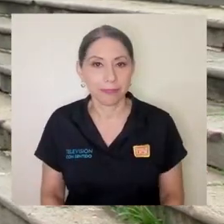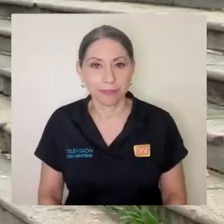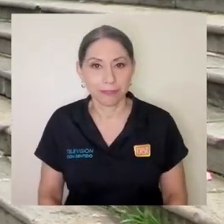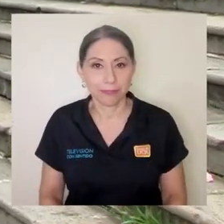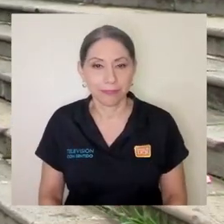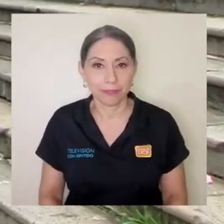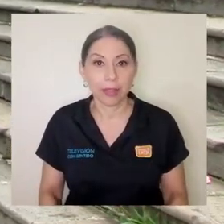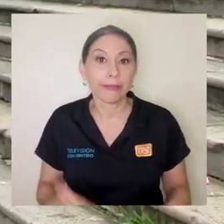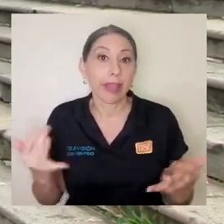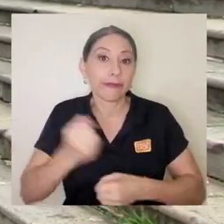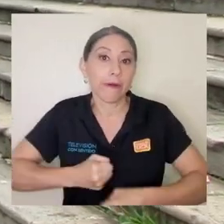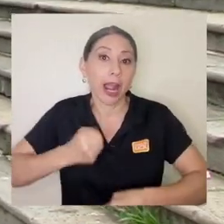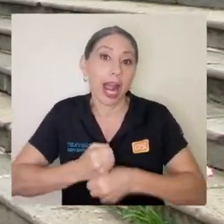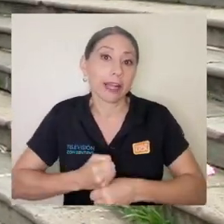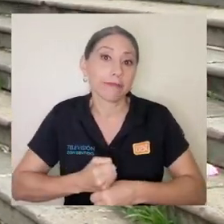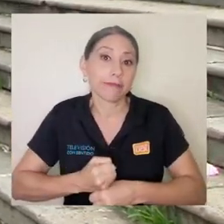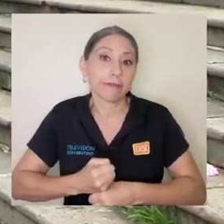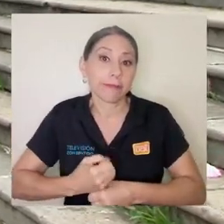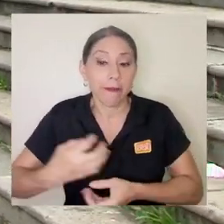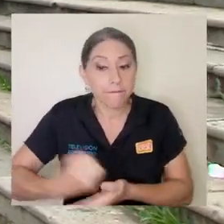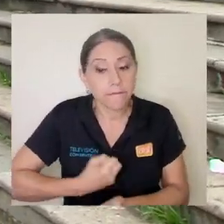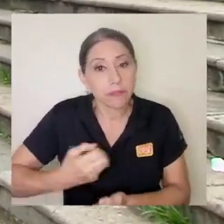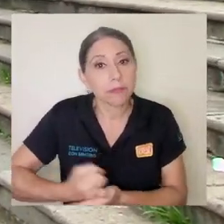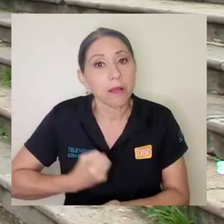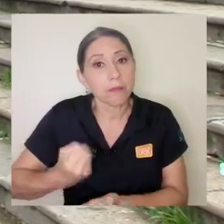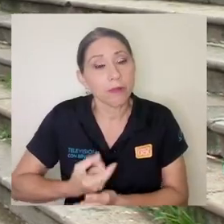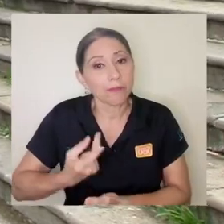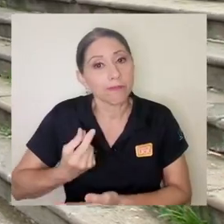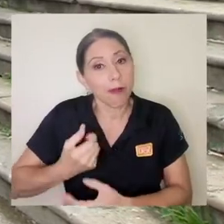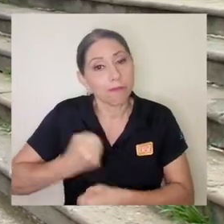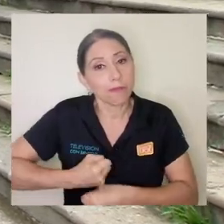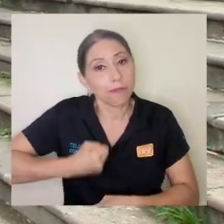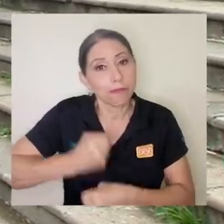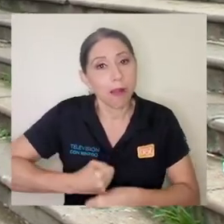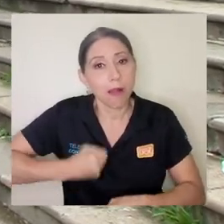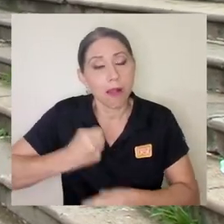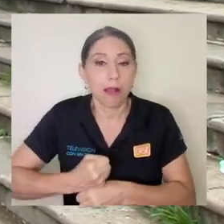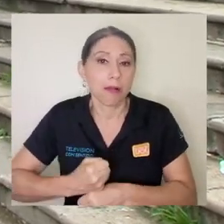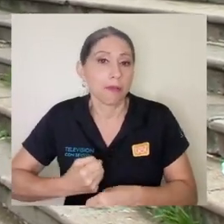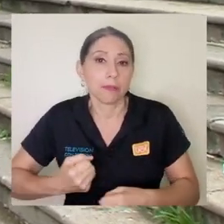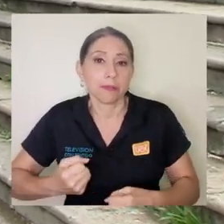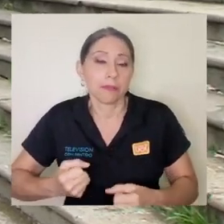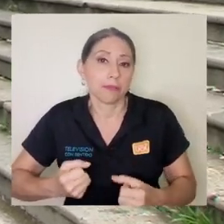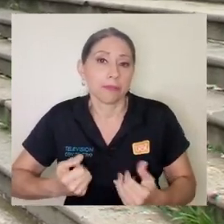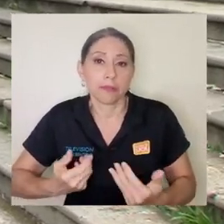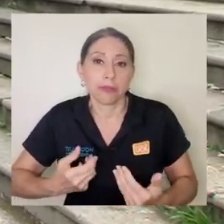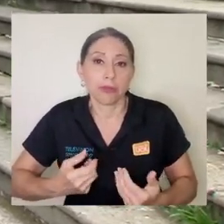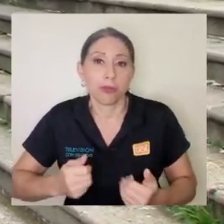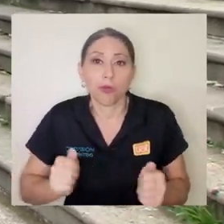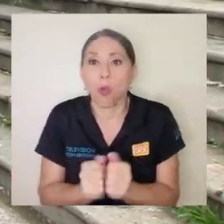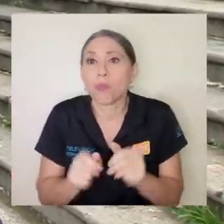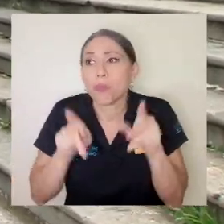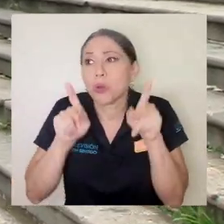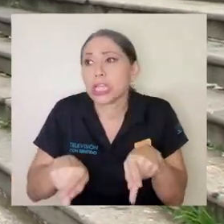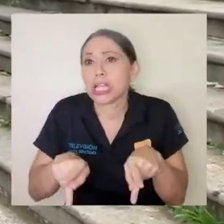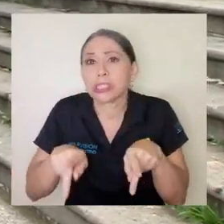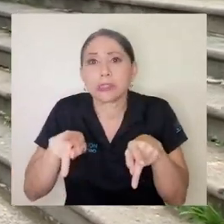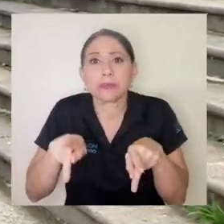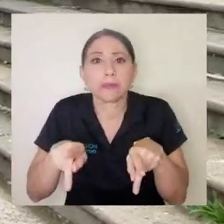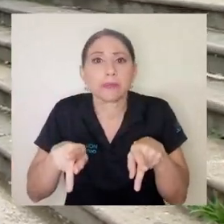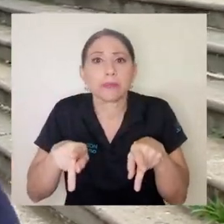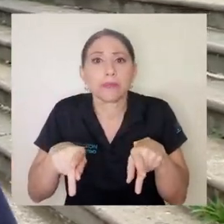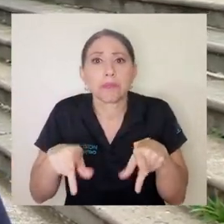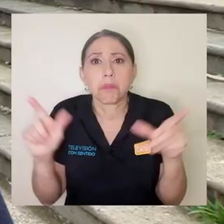trabajar y ganarme sustento con el poquito de habitantes que están saliendo a la calle